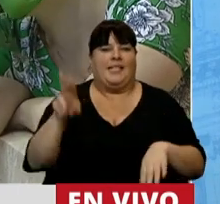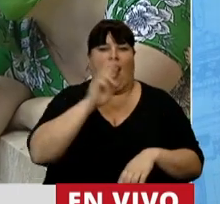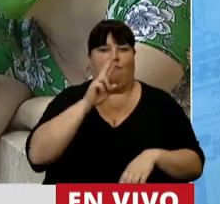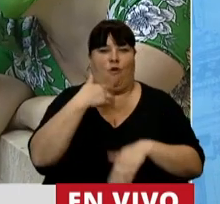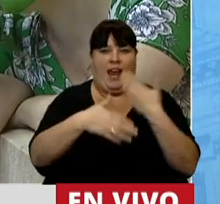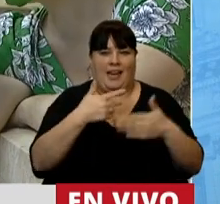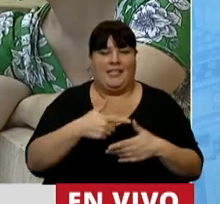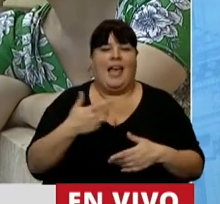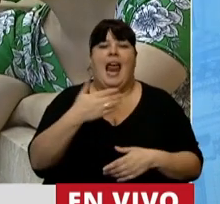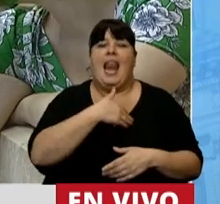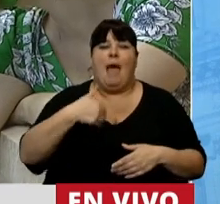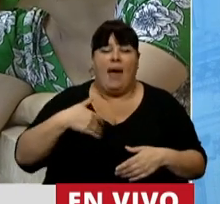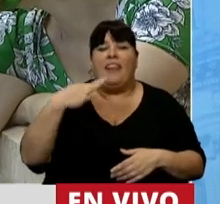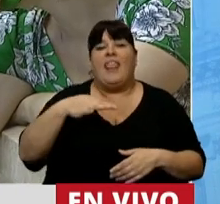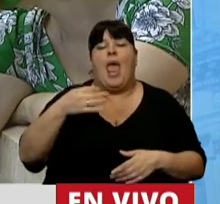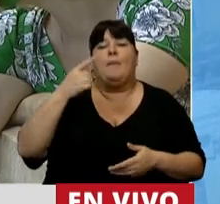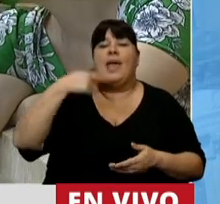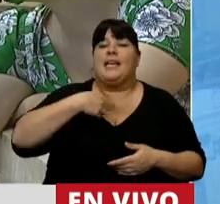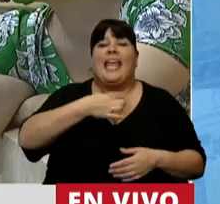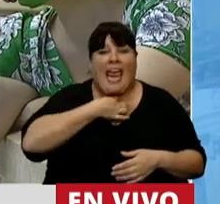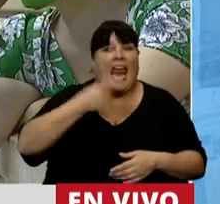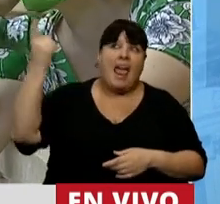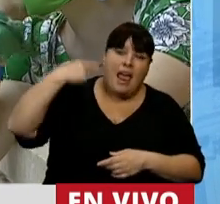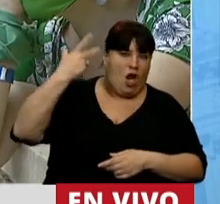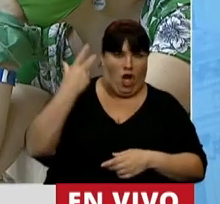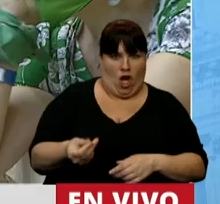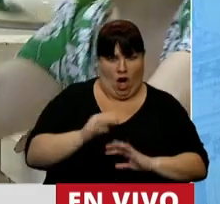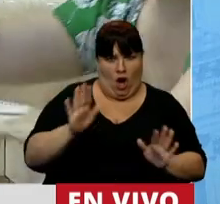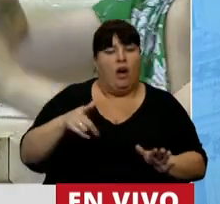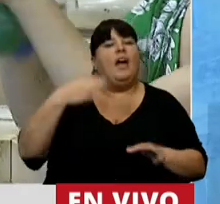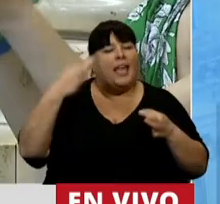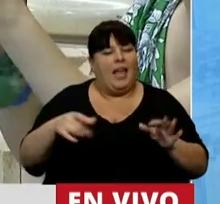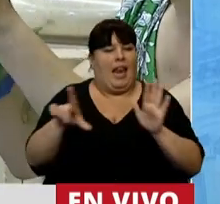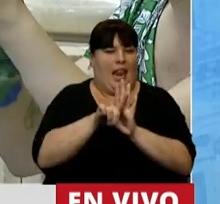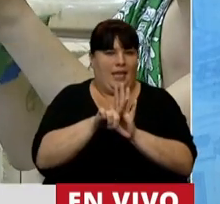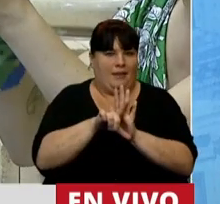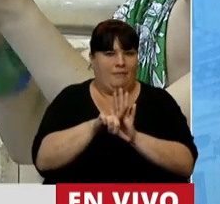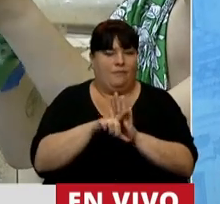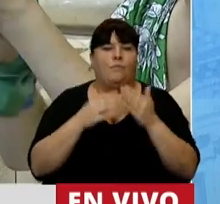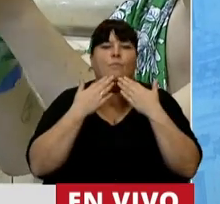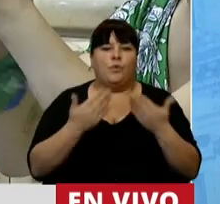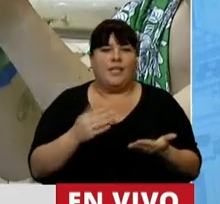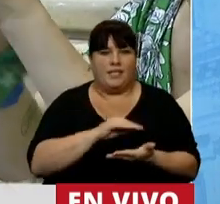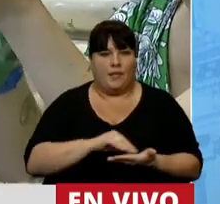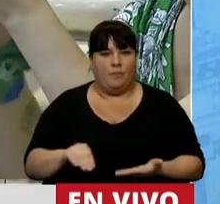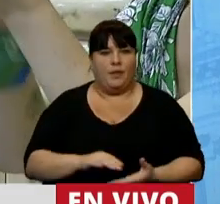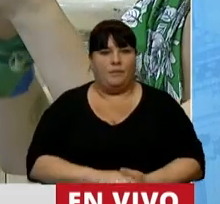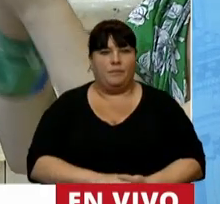y que la maternidad será deseada o no será. Será ley. Muchas gracias,